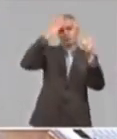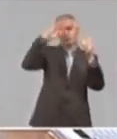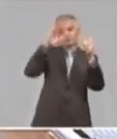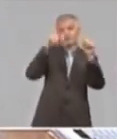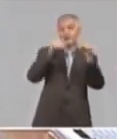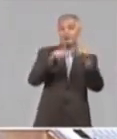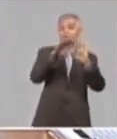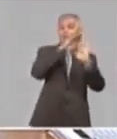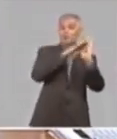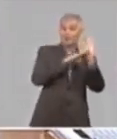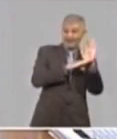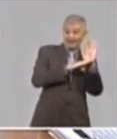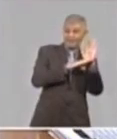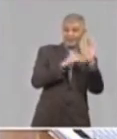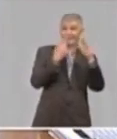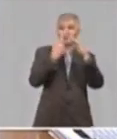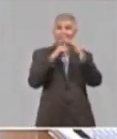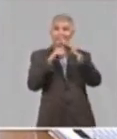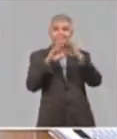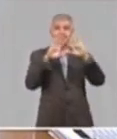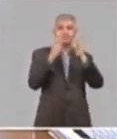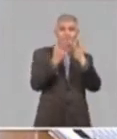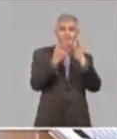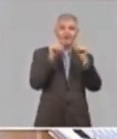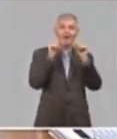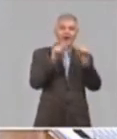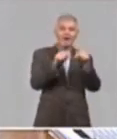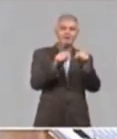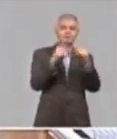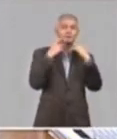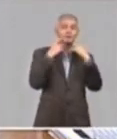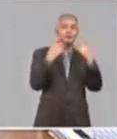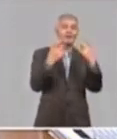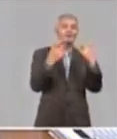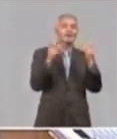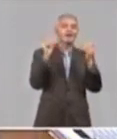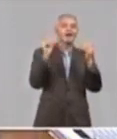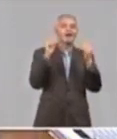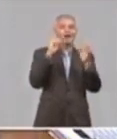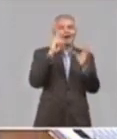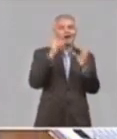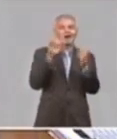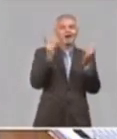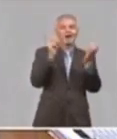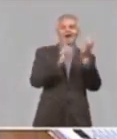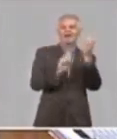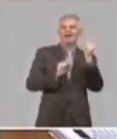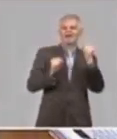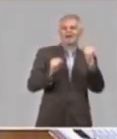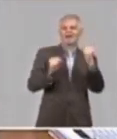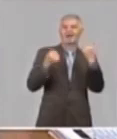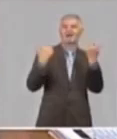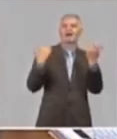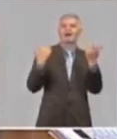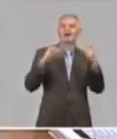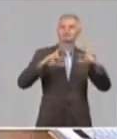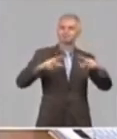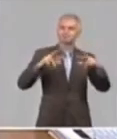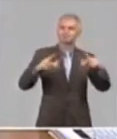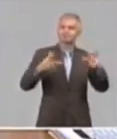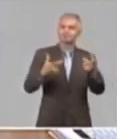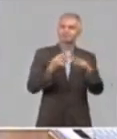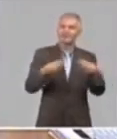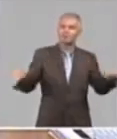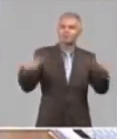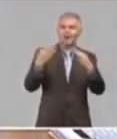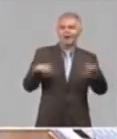inversionistas se le da alta prioridad a la energía renovable. Porque si no desarrollamos la energía renovable, después del resto de las tareas